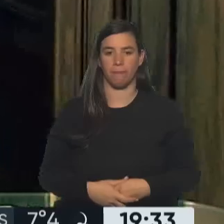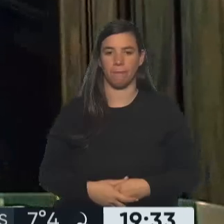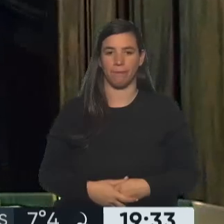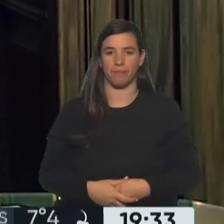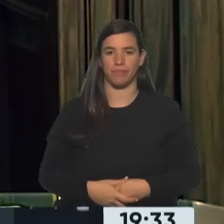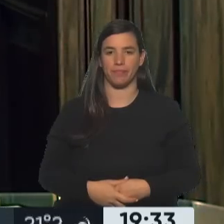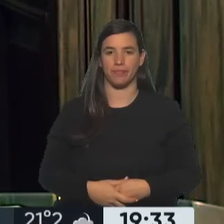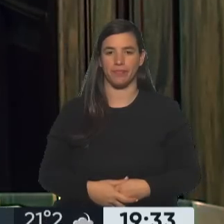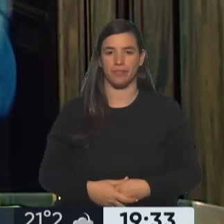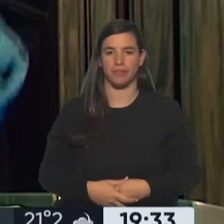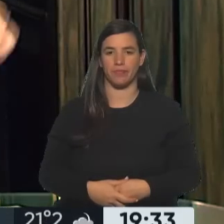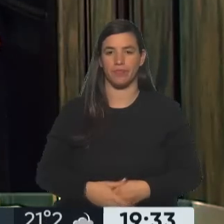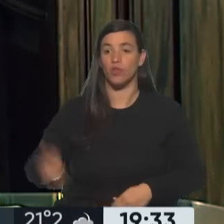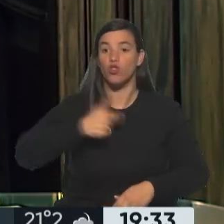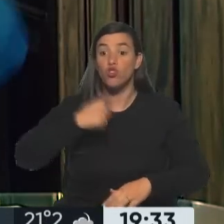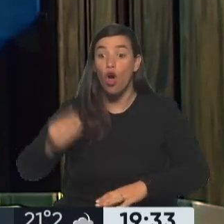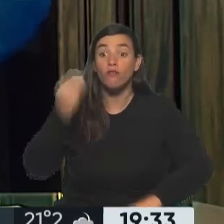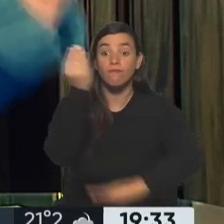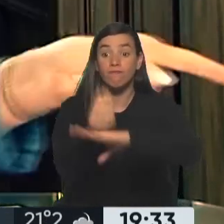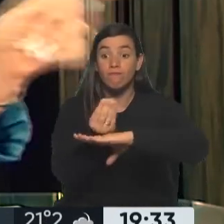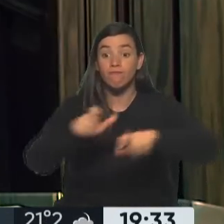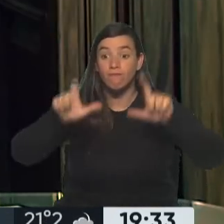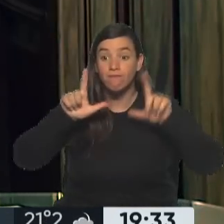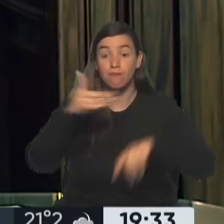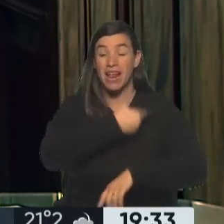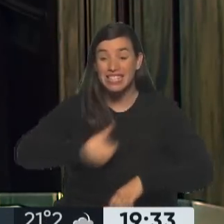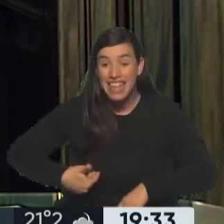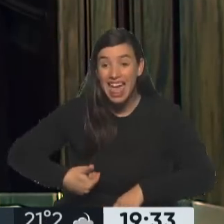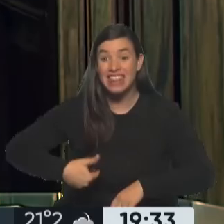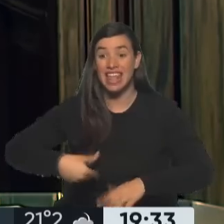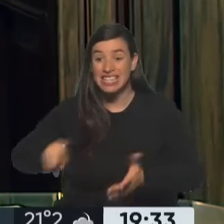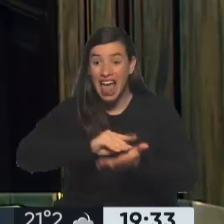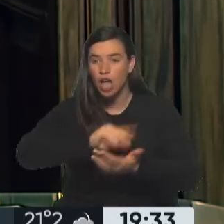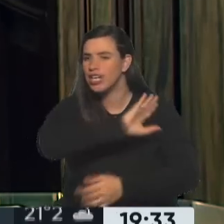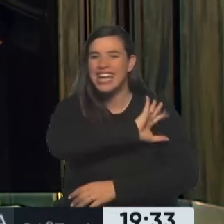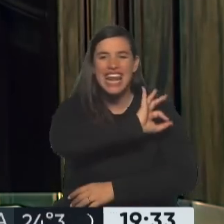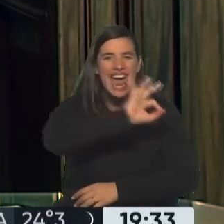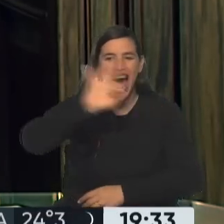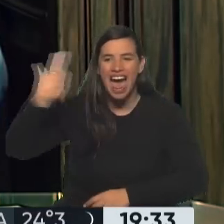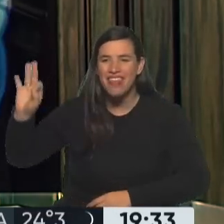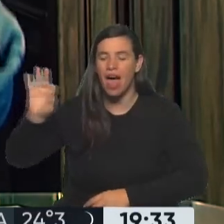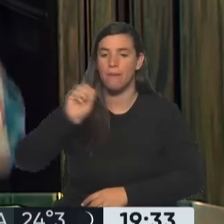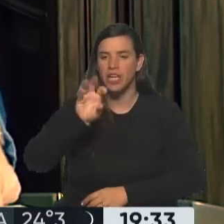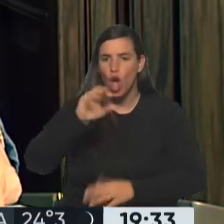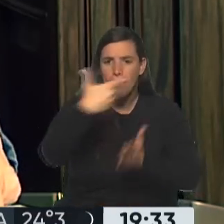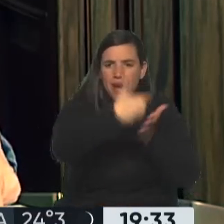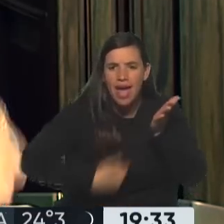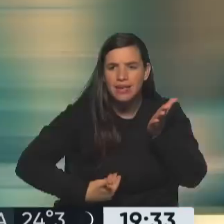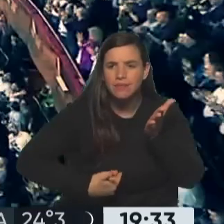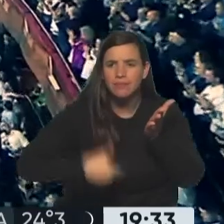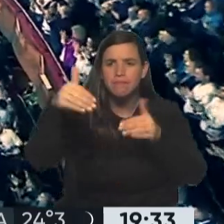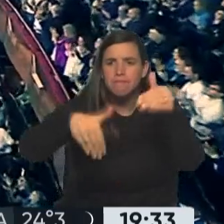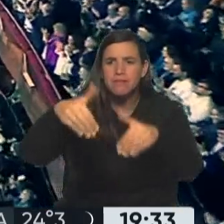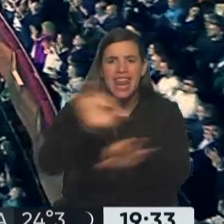No voy a ser candidata a nada, ni a presidenta, ni a senado. Mi nombre no va a estar en ninguna boleta. Termino el 10 de